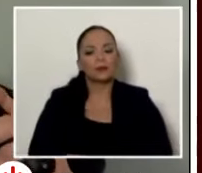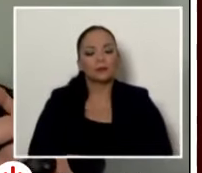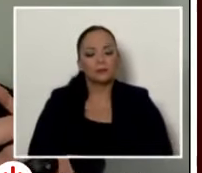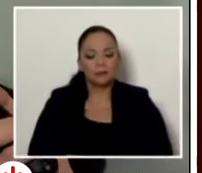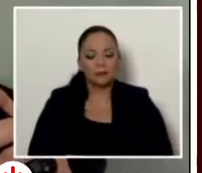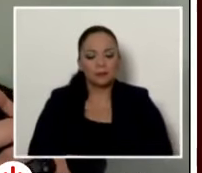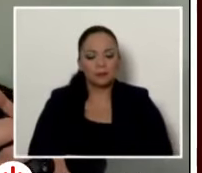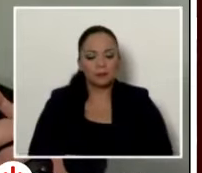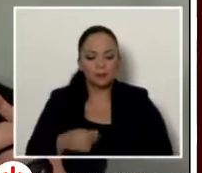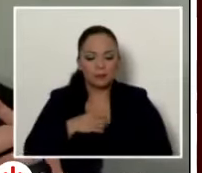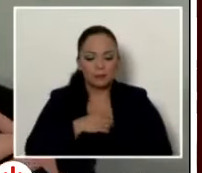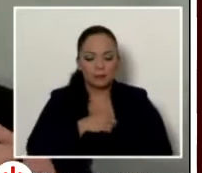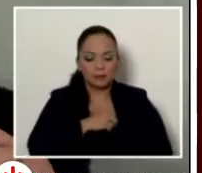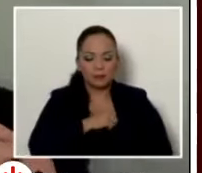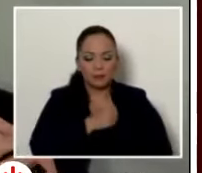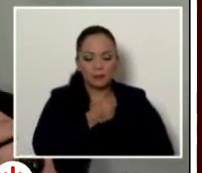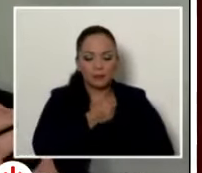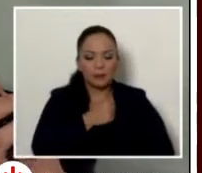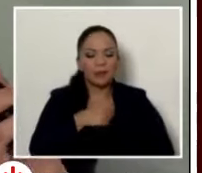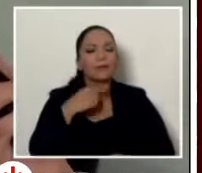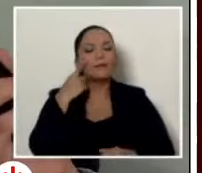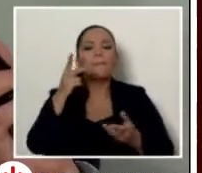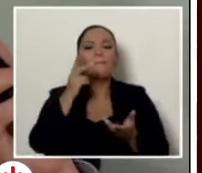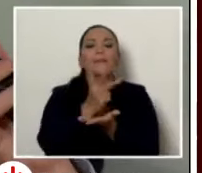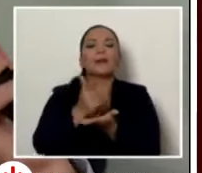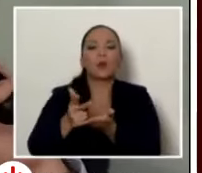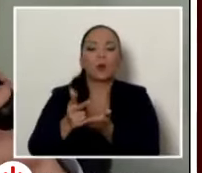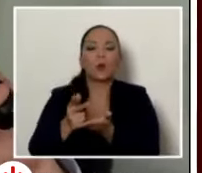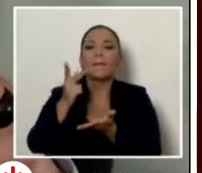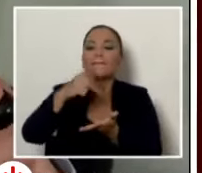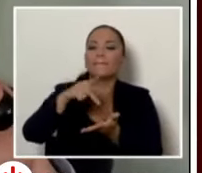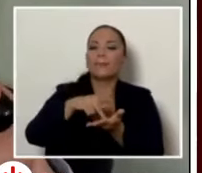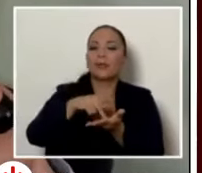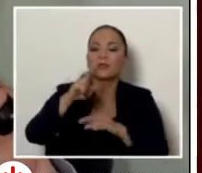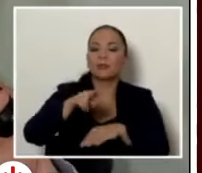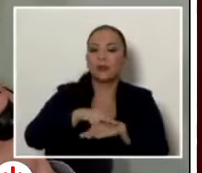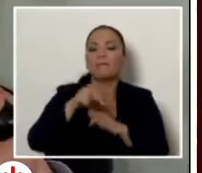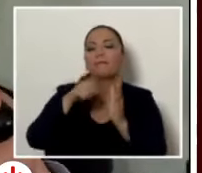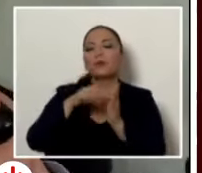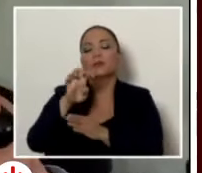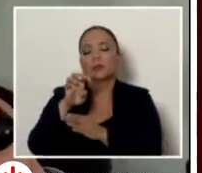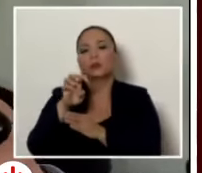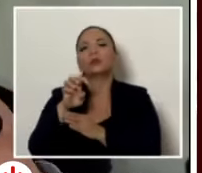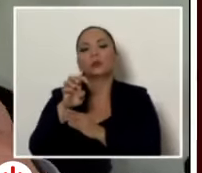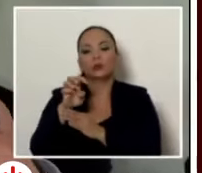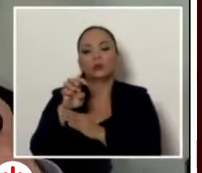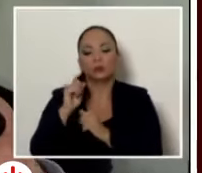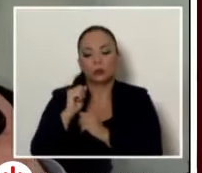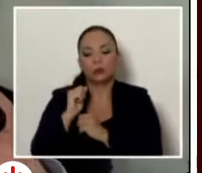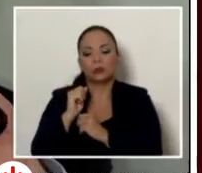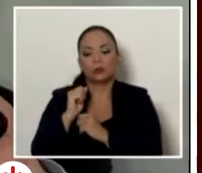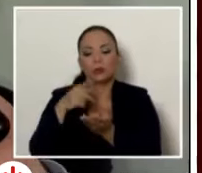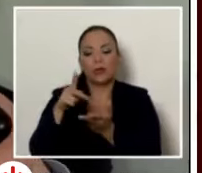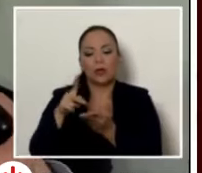del estadio nacional mil cuatrocientos noventa y un colones pagados diarios para televisoras